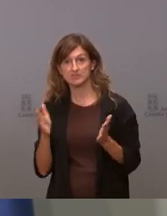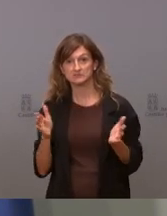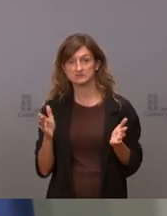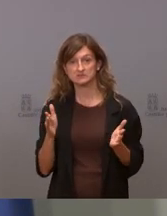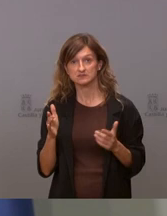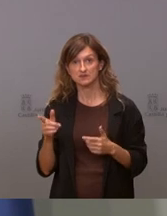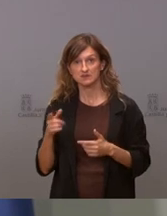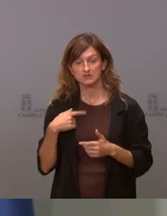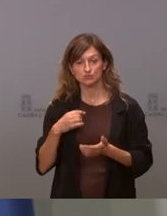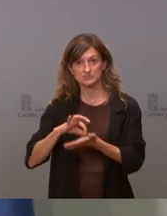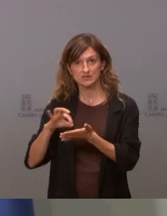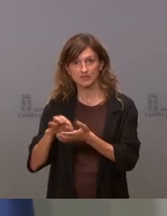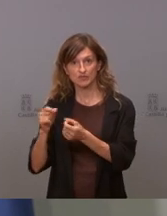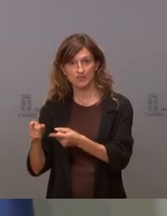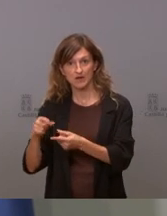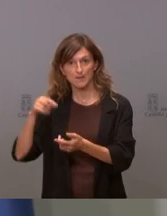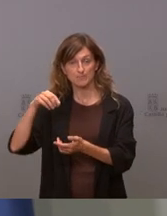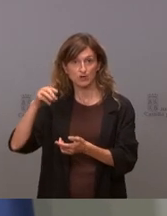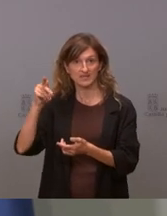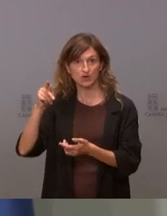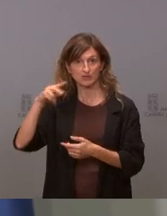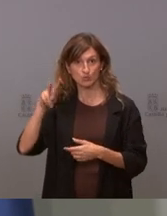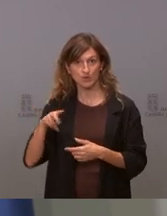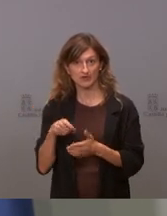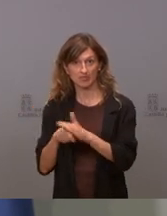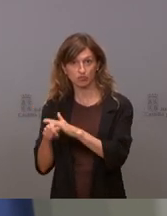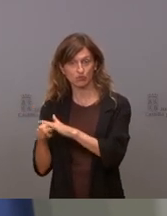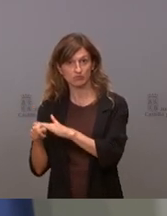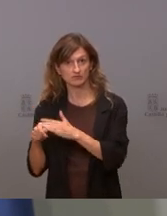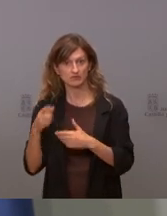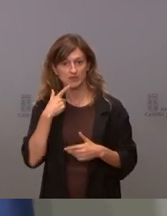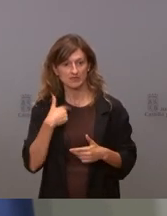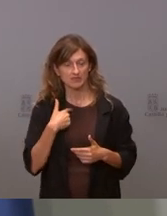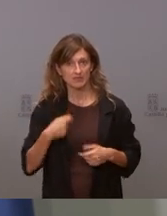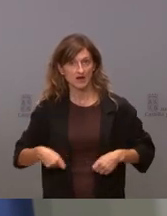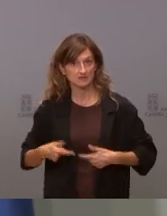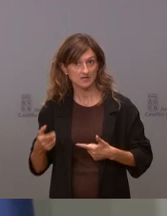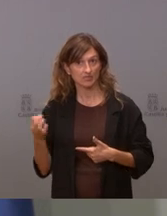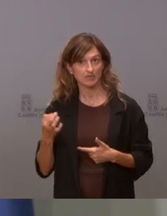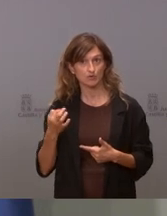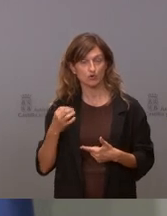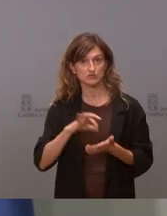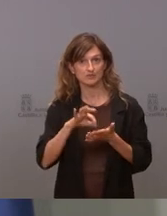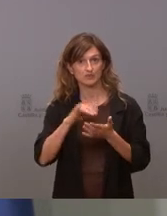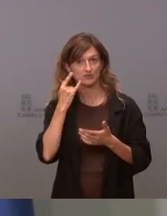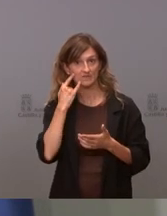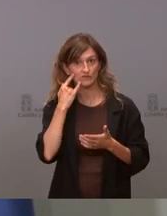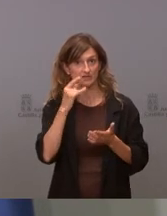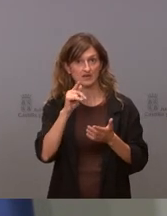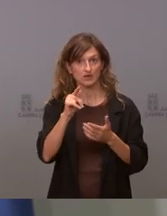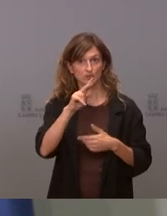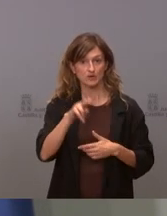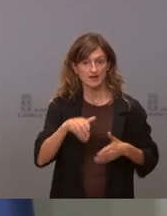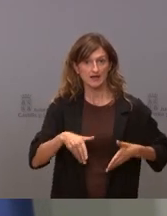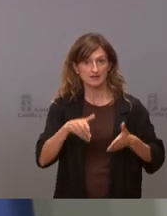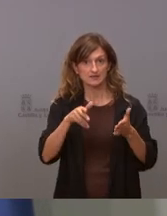ponga servicios por kilómetro cuadrado usted me dice que ponga médicos por kilómetro cuadrado servicios de telefonía por kilómetro cuadrado carreteras